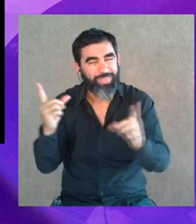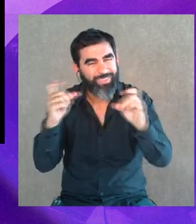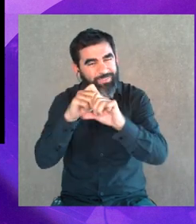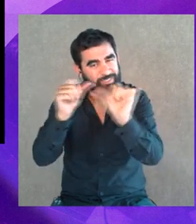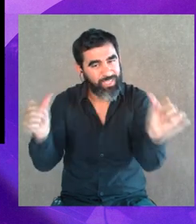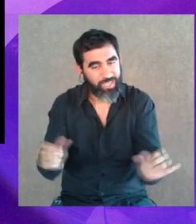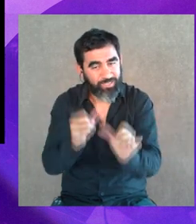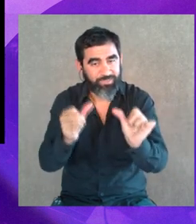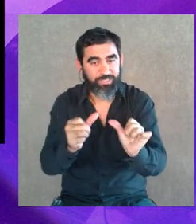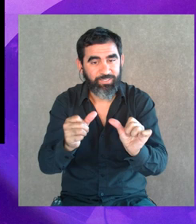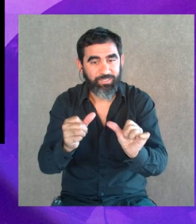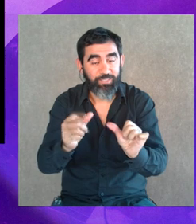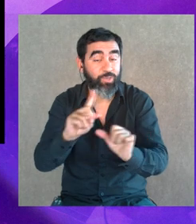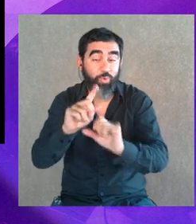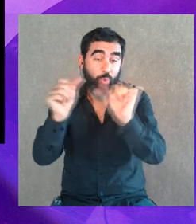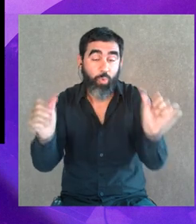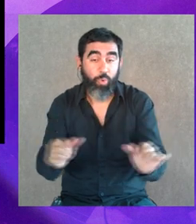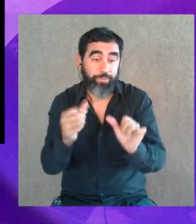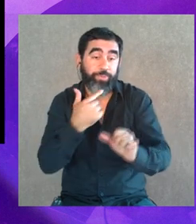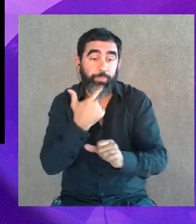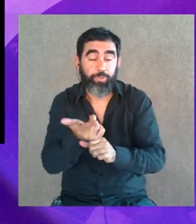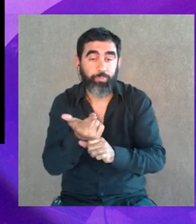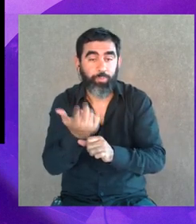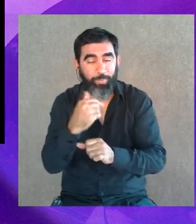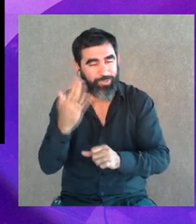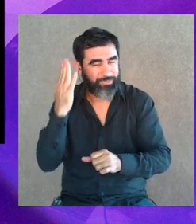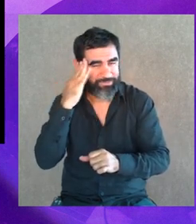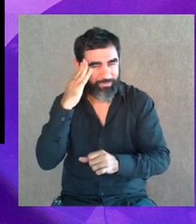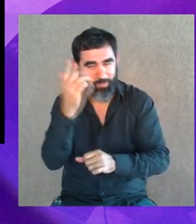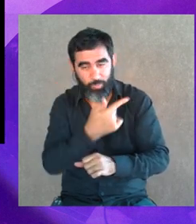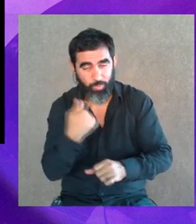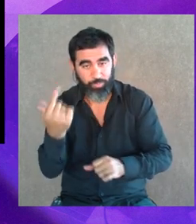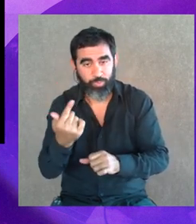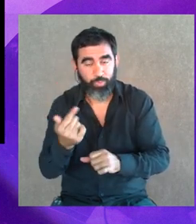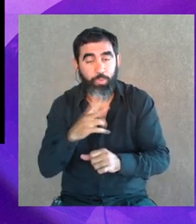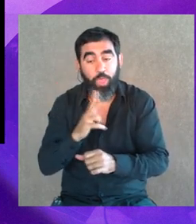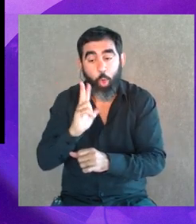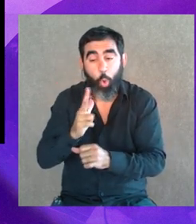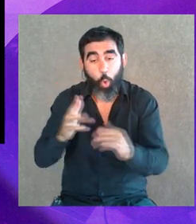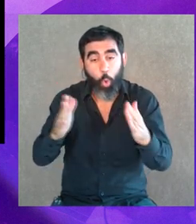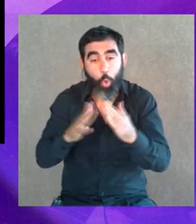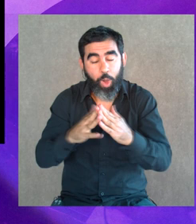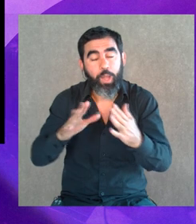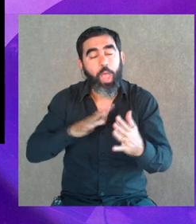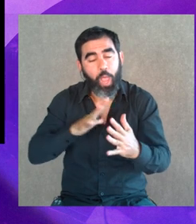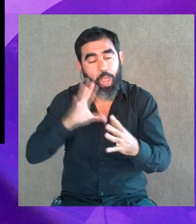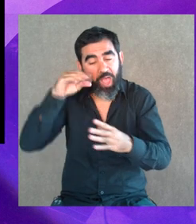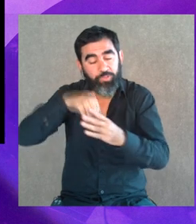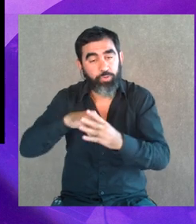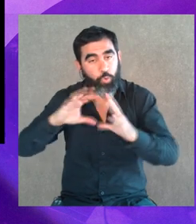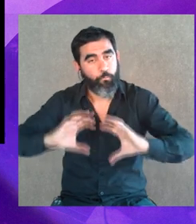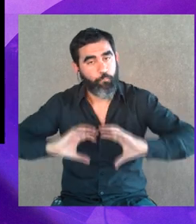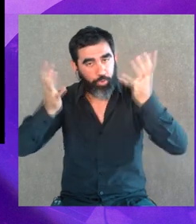difícil de hacer, que es la que no se hace, pero sabemos que son hogares en situación de